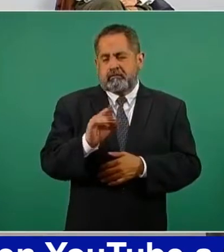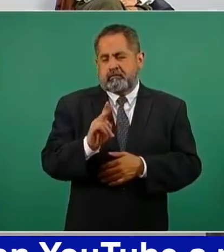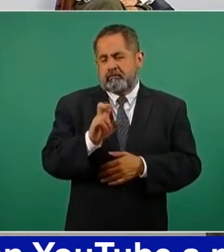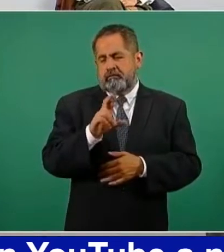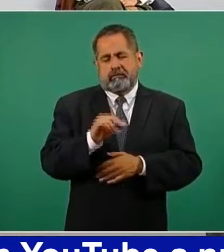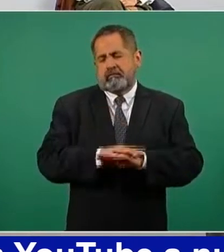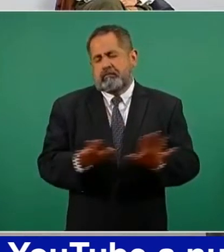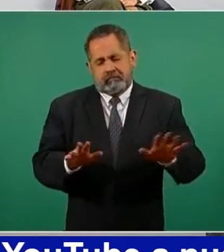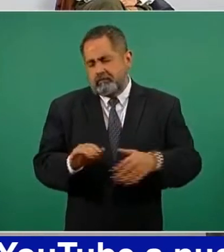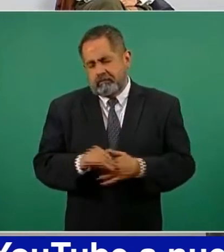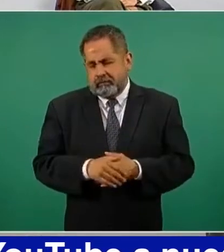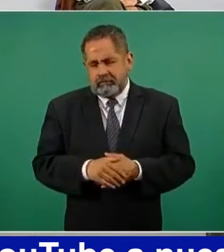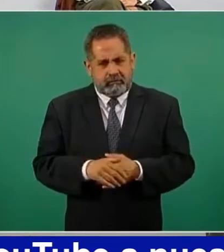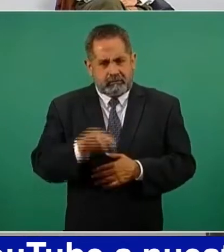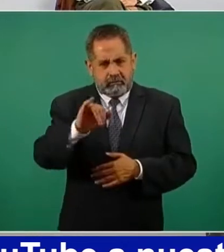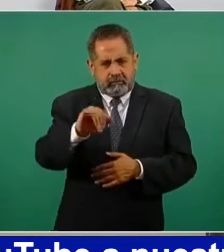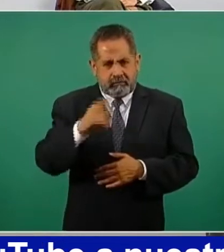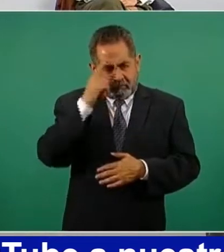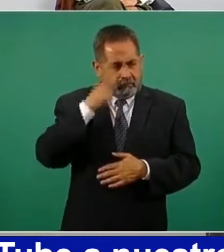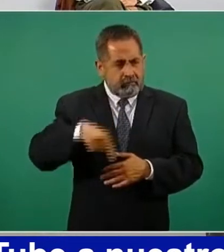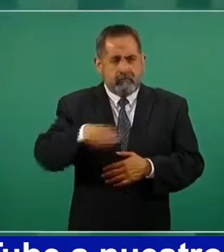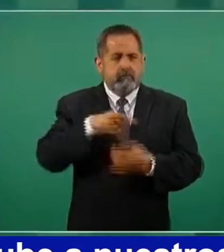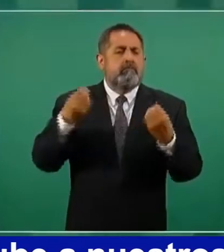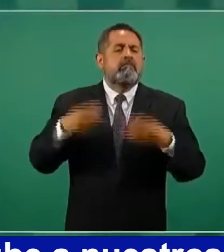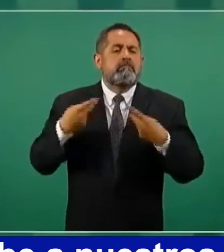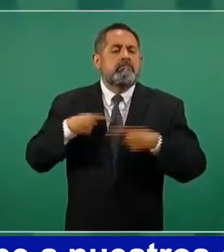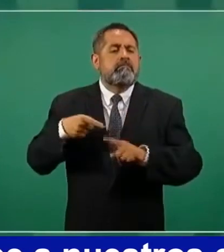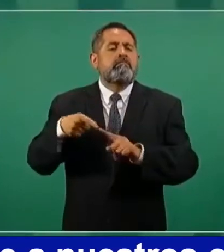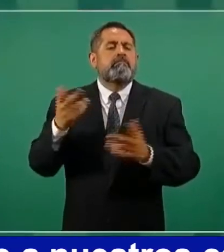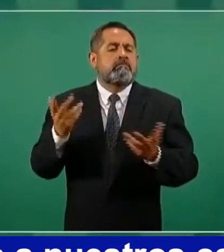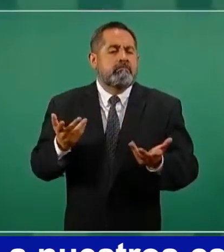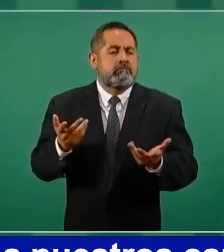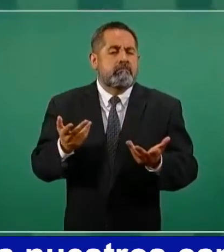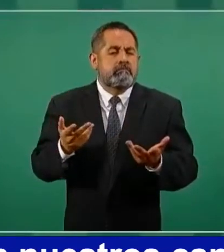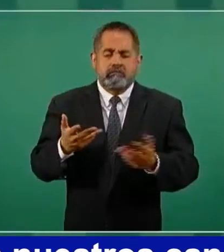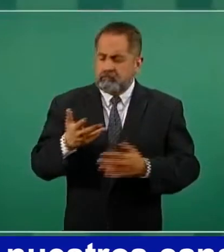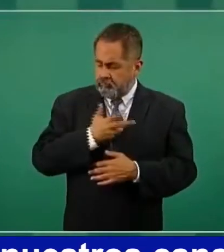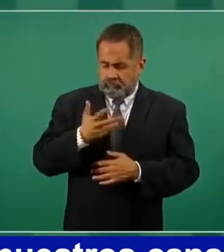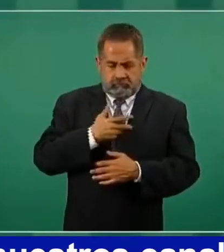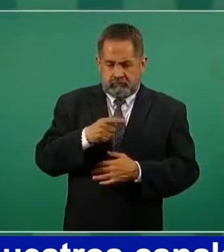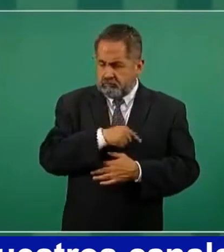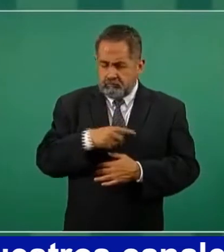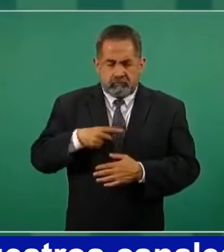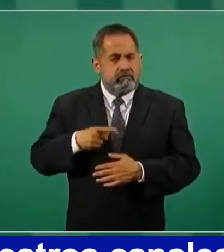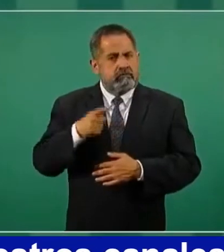los afectados tienen que